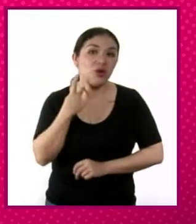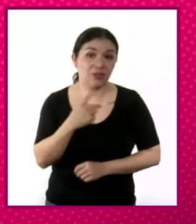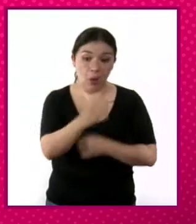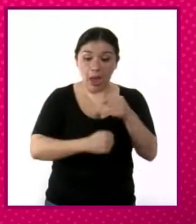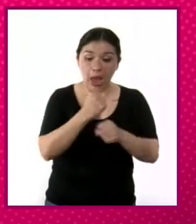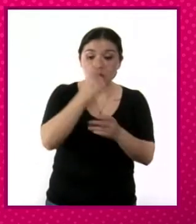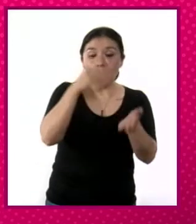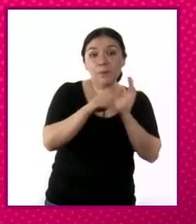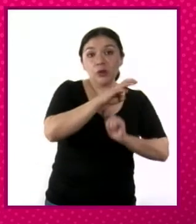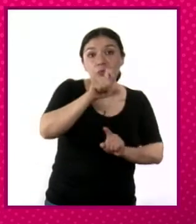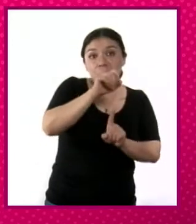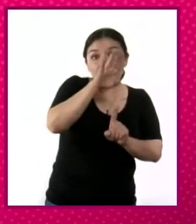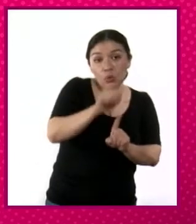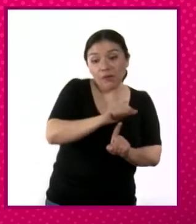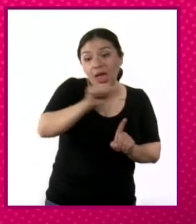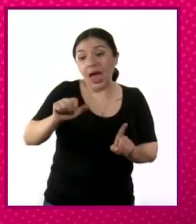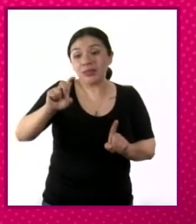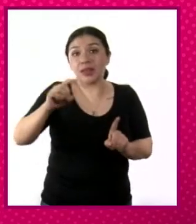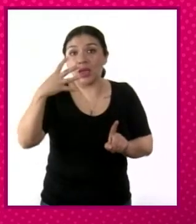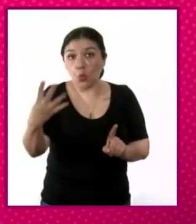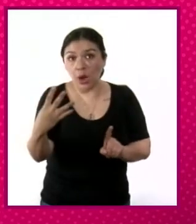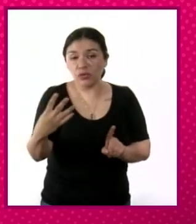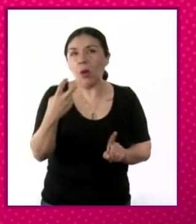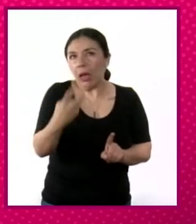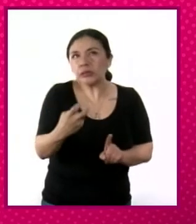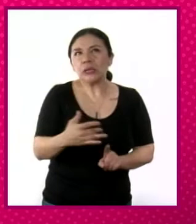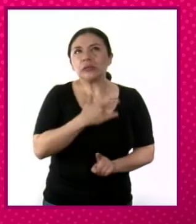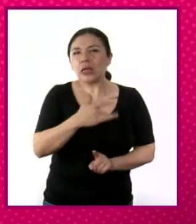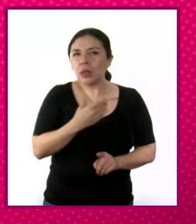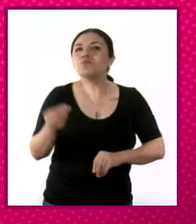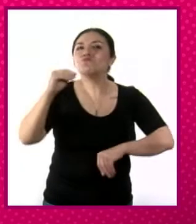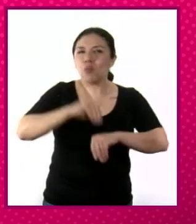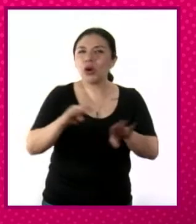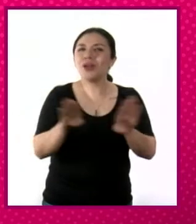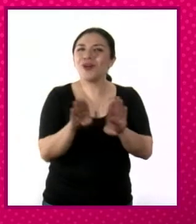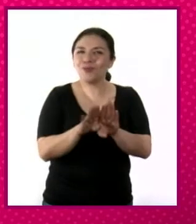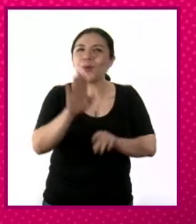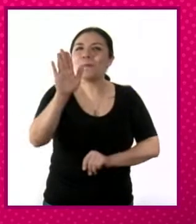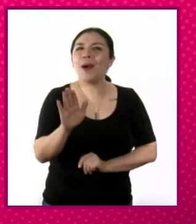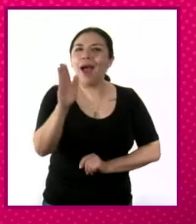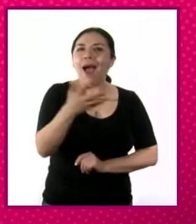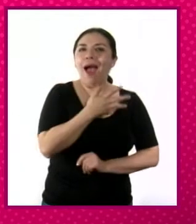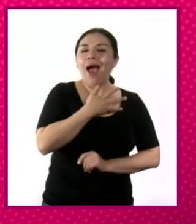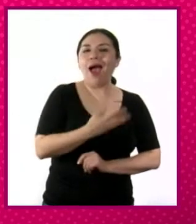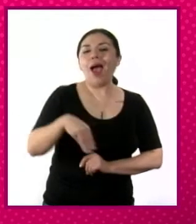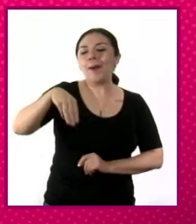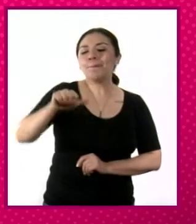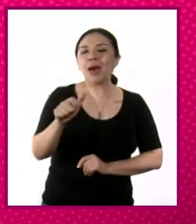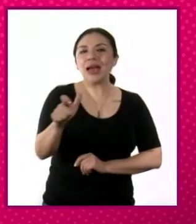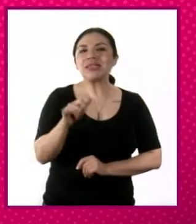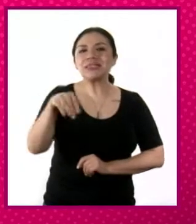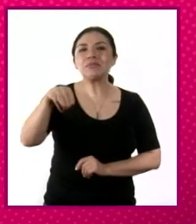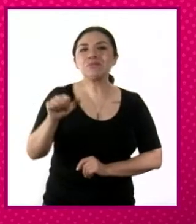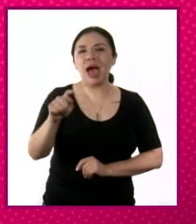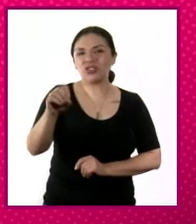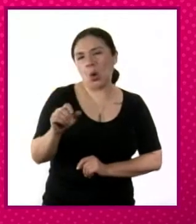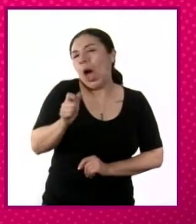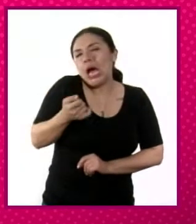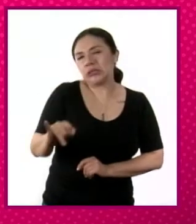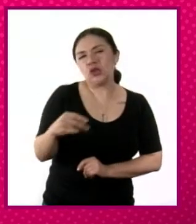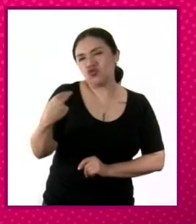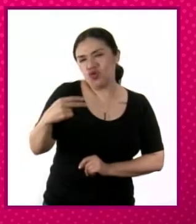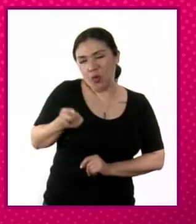1929 a 1934 pues sí se crea esta especie como de maximato, ¿no?, como se le ha denominado,